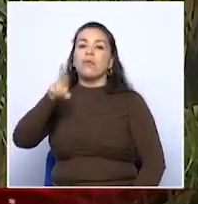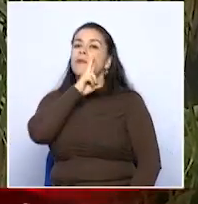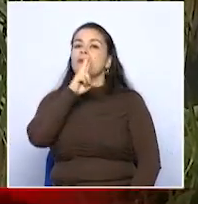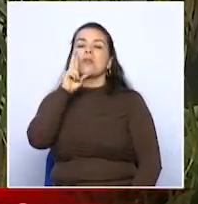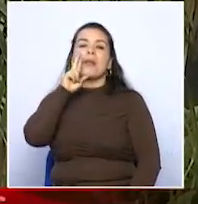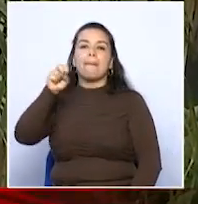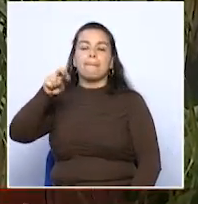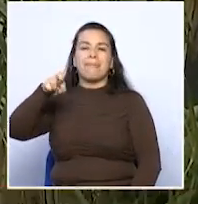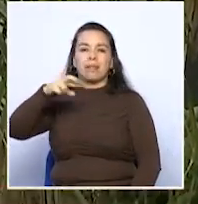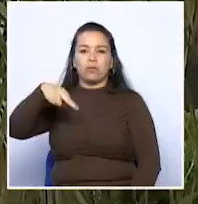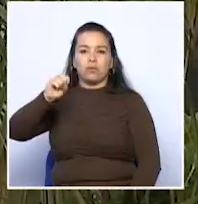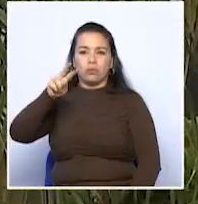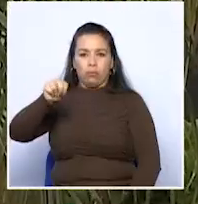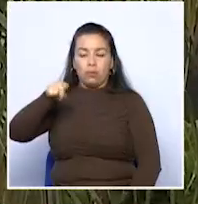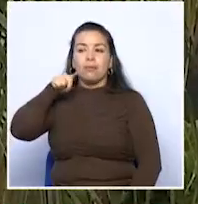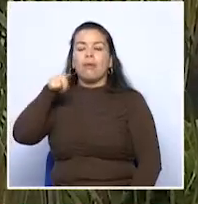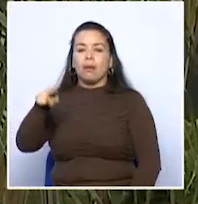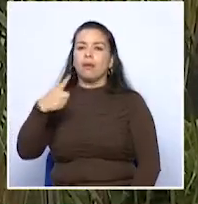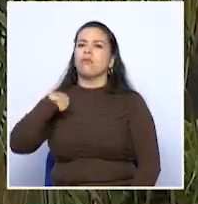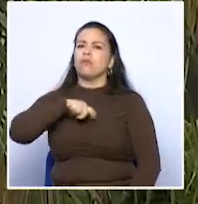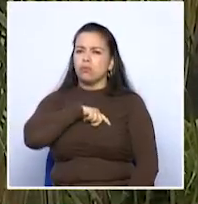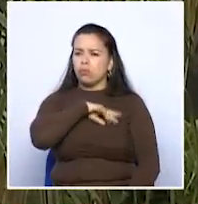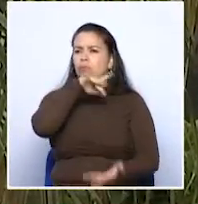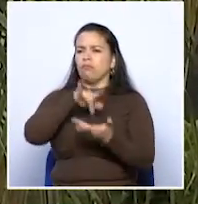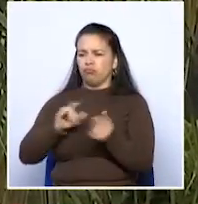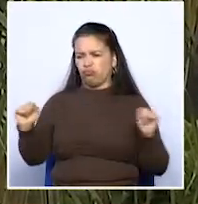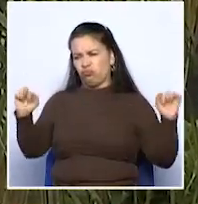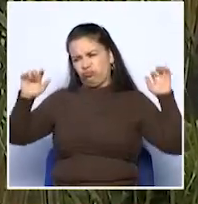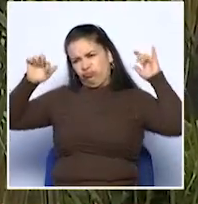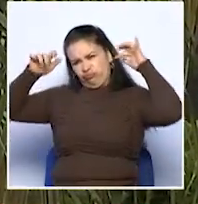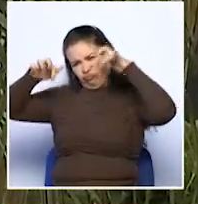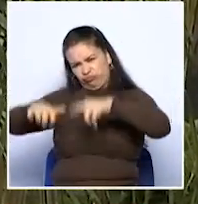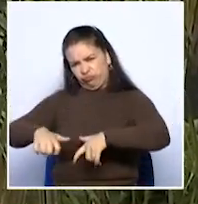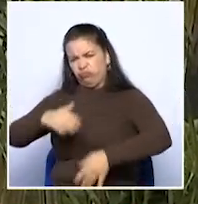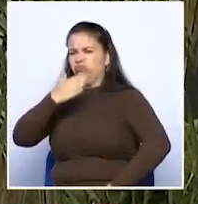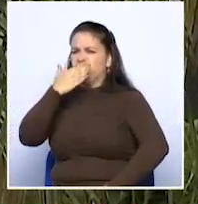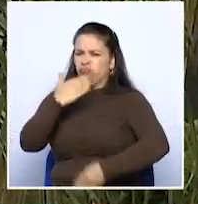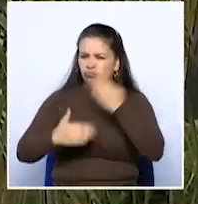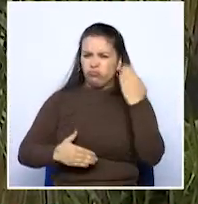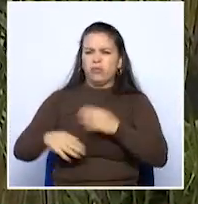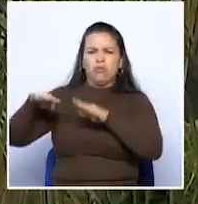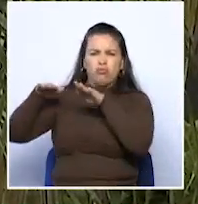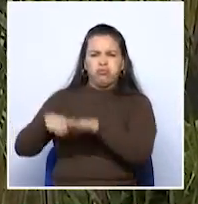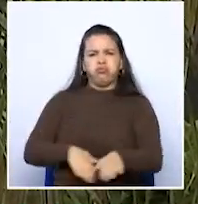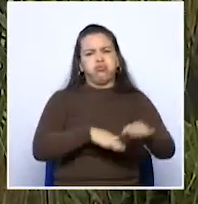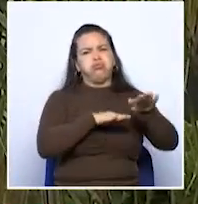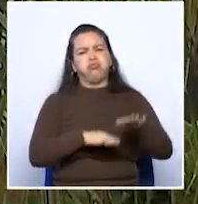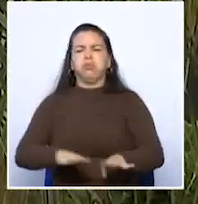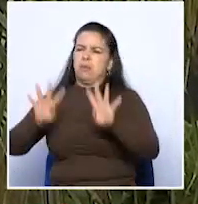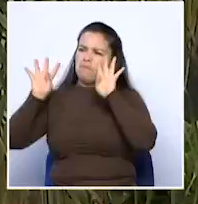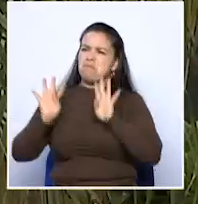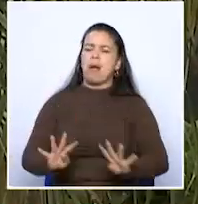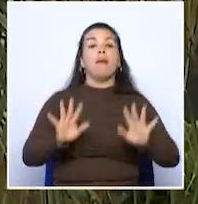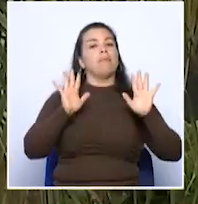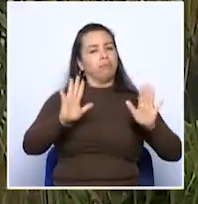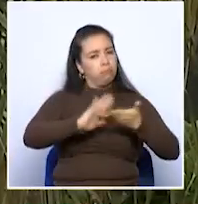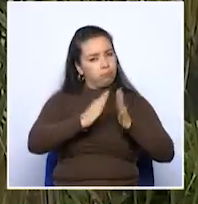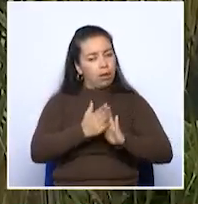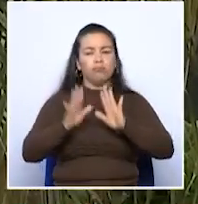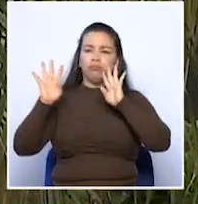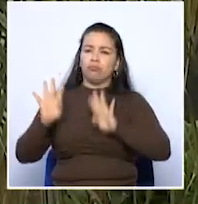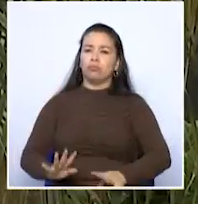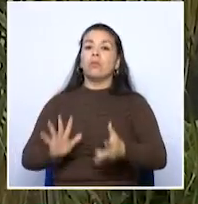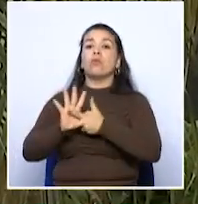Peñón. Allí nos aglomeraremos y arrancaremos en un requerido de marcha pacífica mediante la